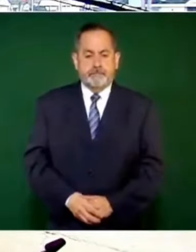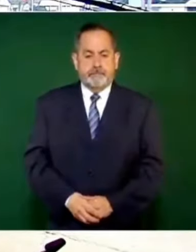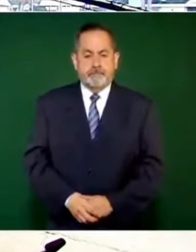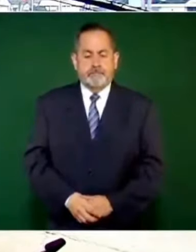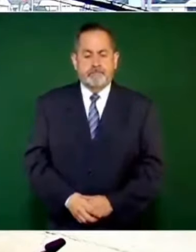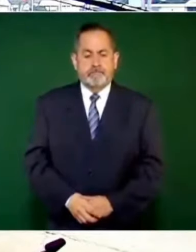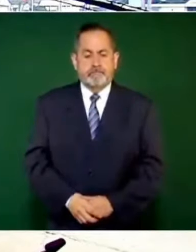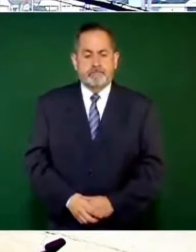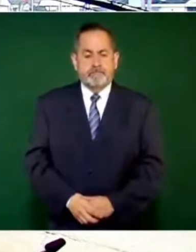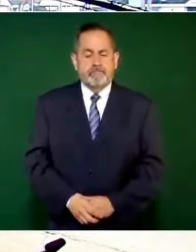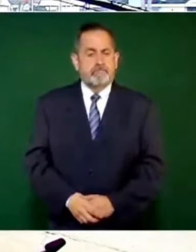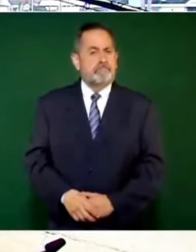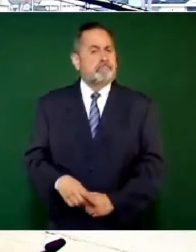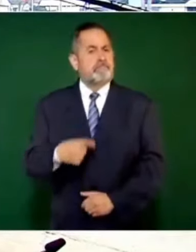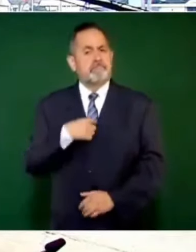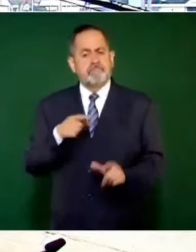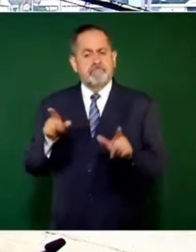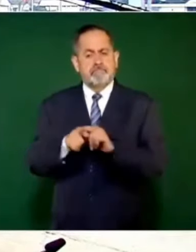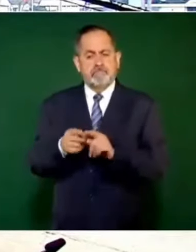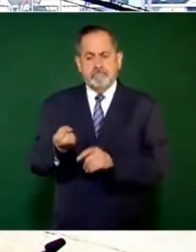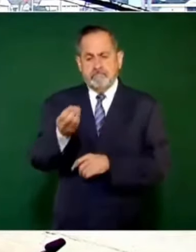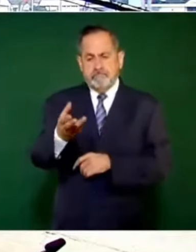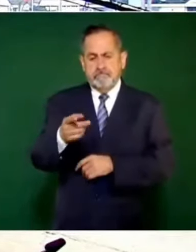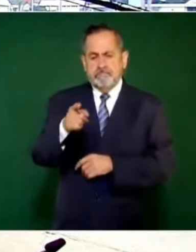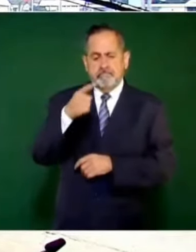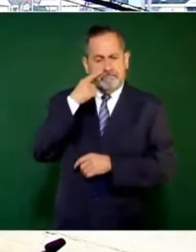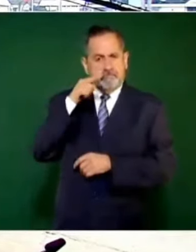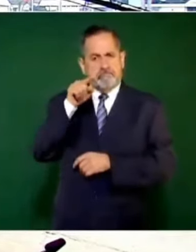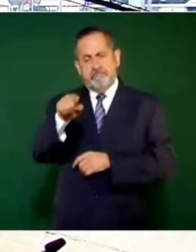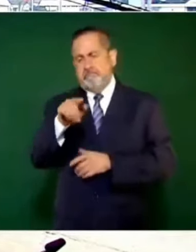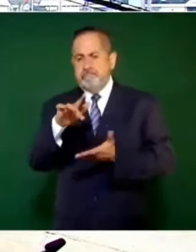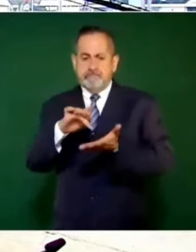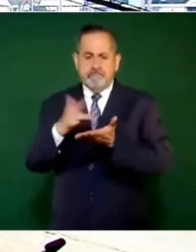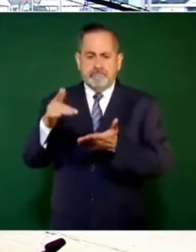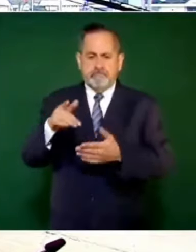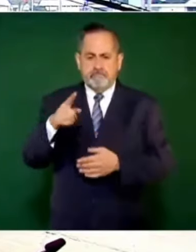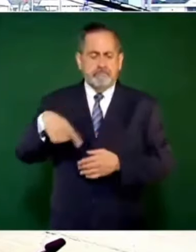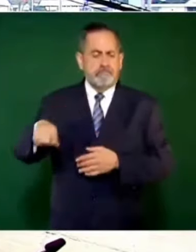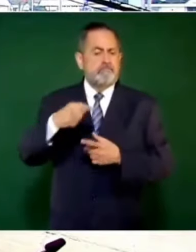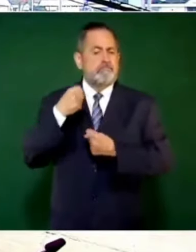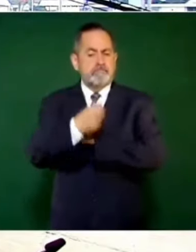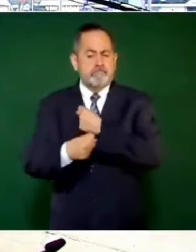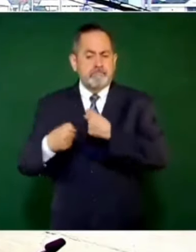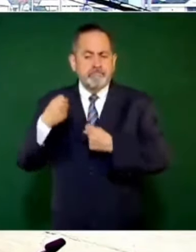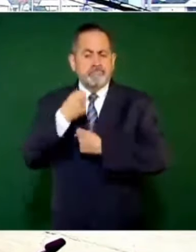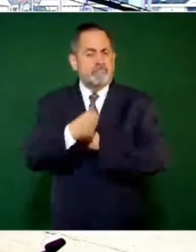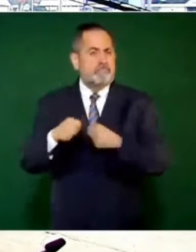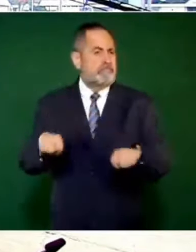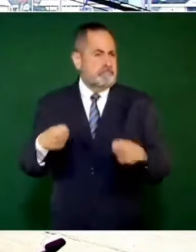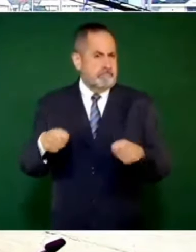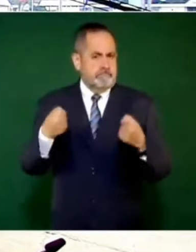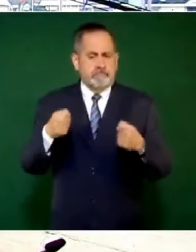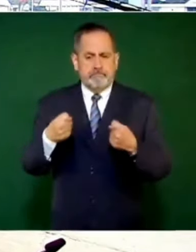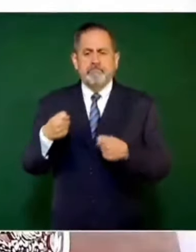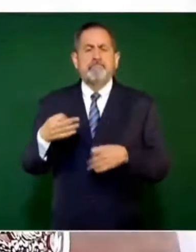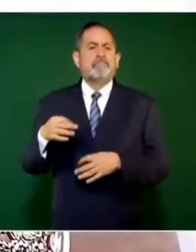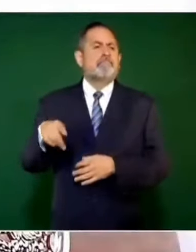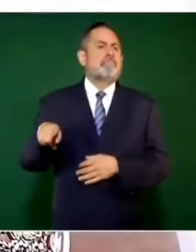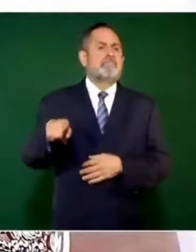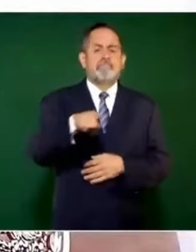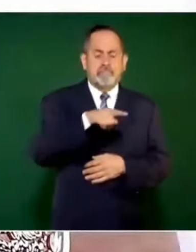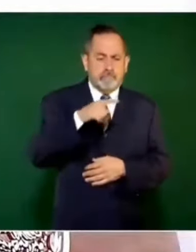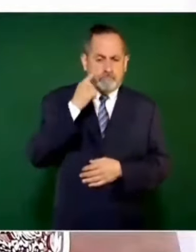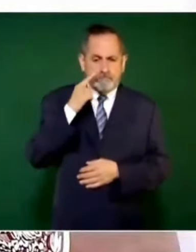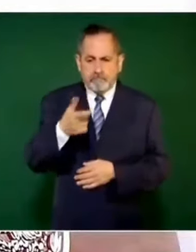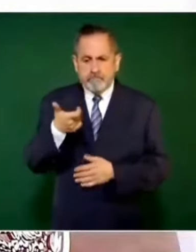Quiero nada más agradecer a las tiendas de autoservicio por